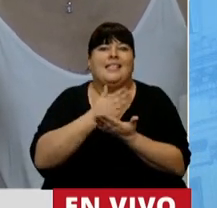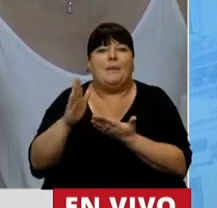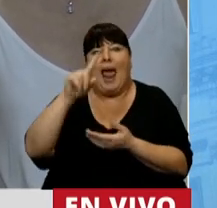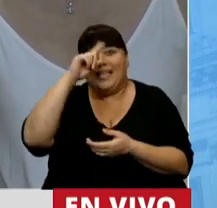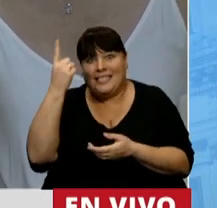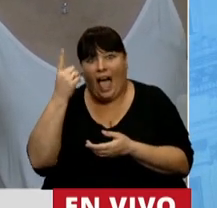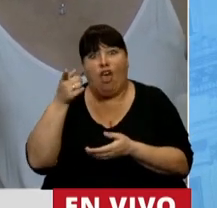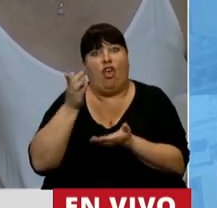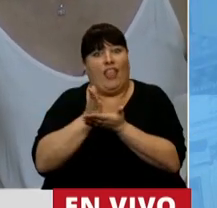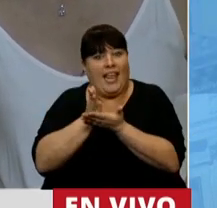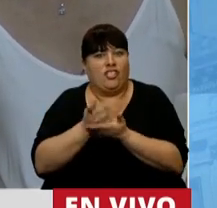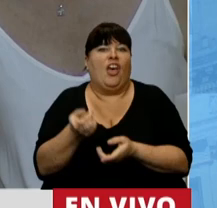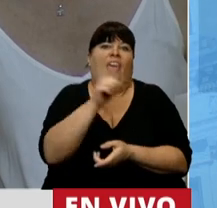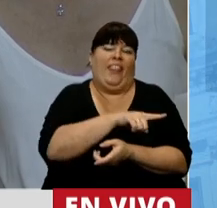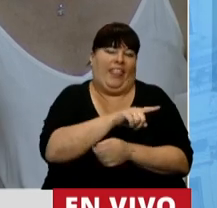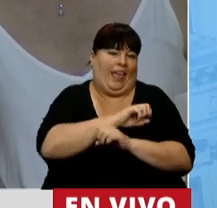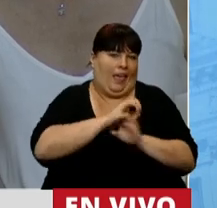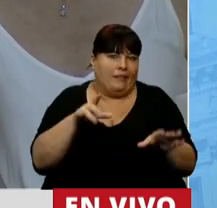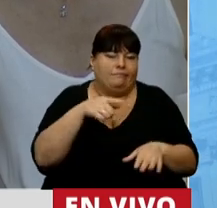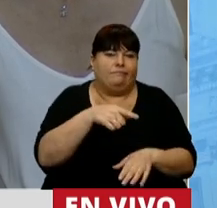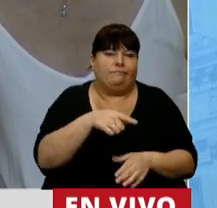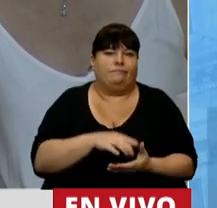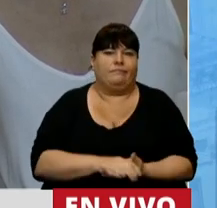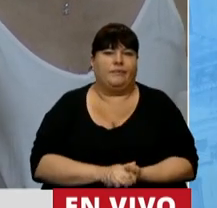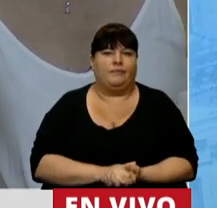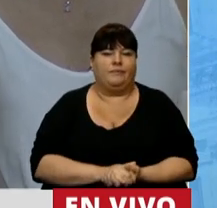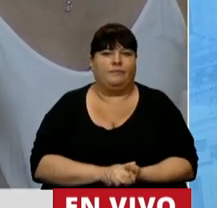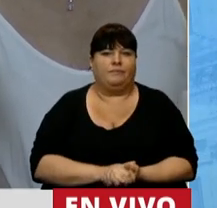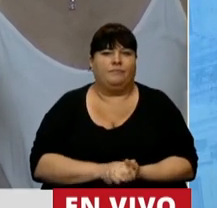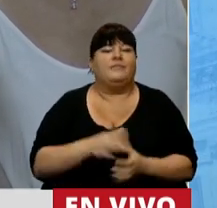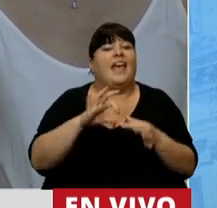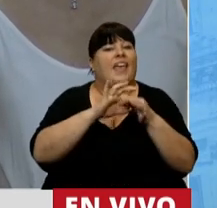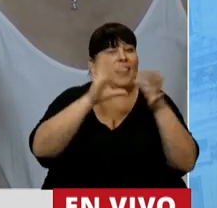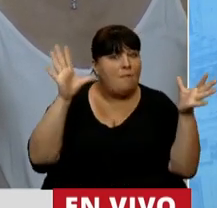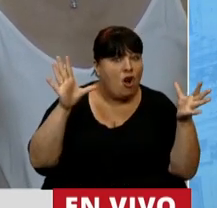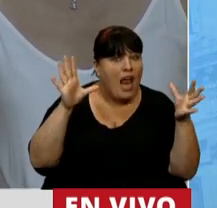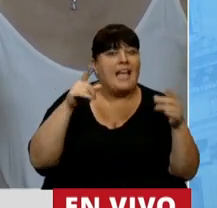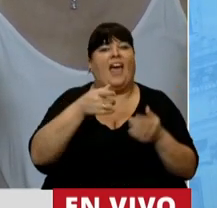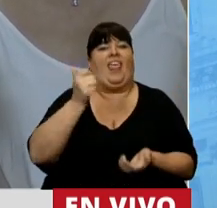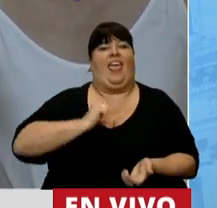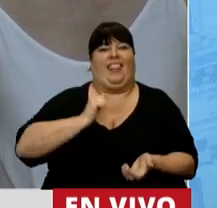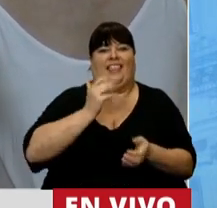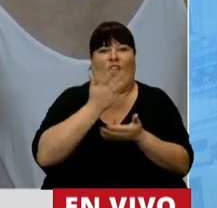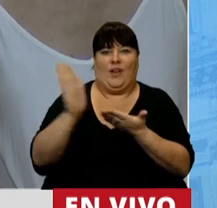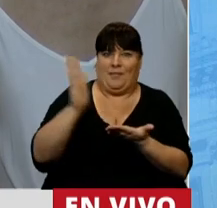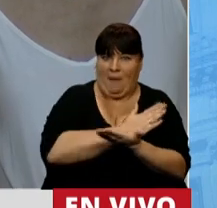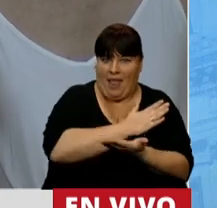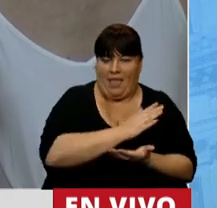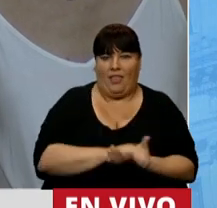al Estado de Derecho de las tiranías. A las democracias de las dictaduras.